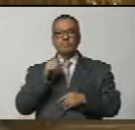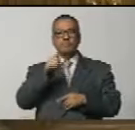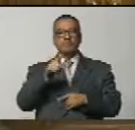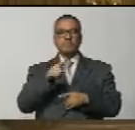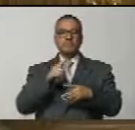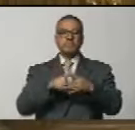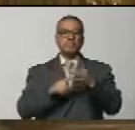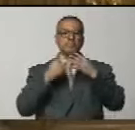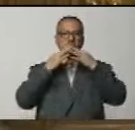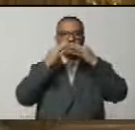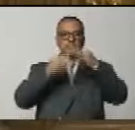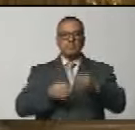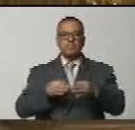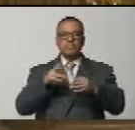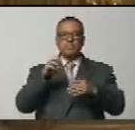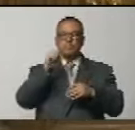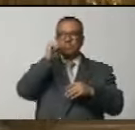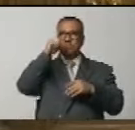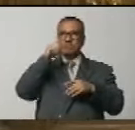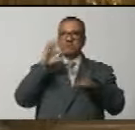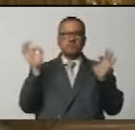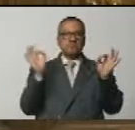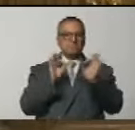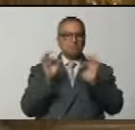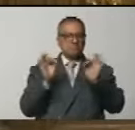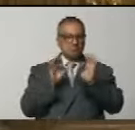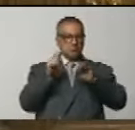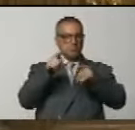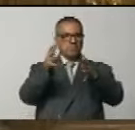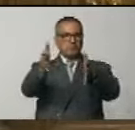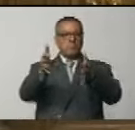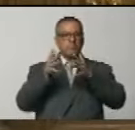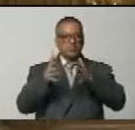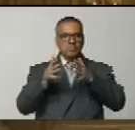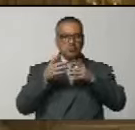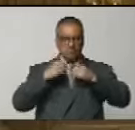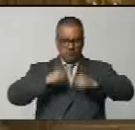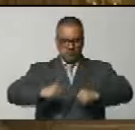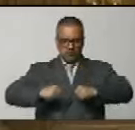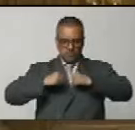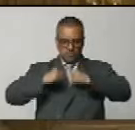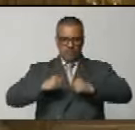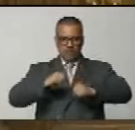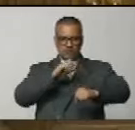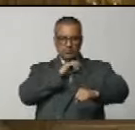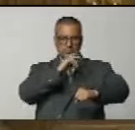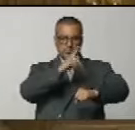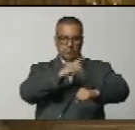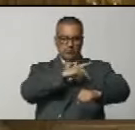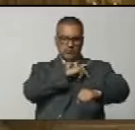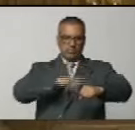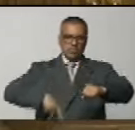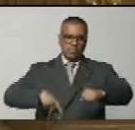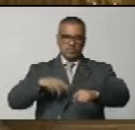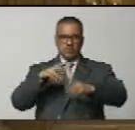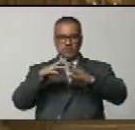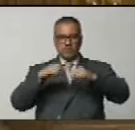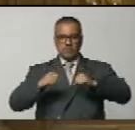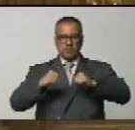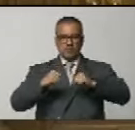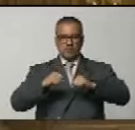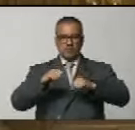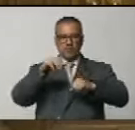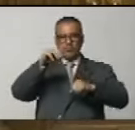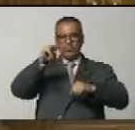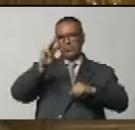realmente no asombra a nadie, que es la victoria contundente del presidente Vladimir Putin